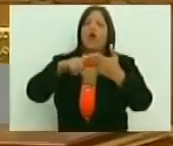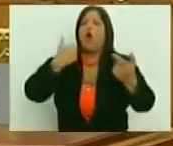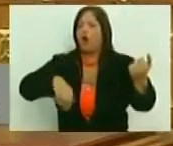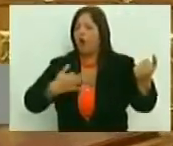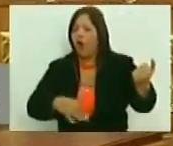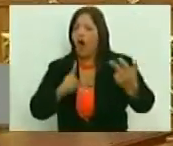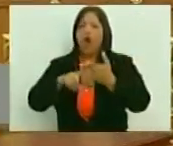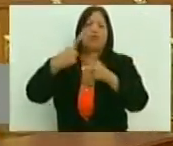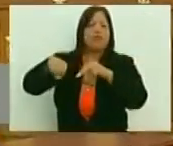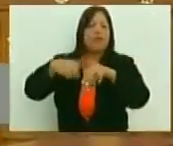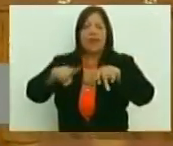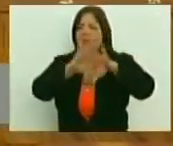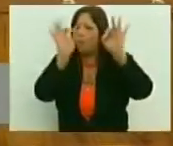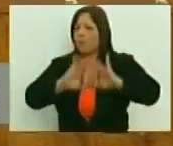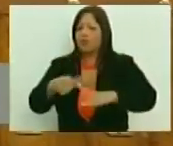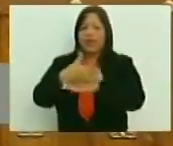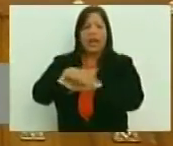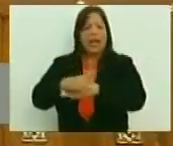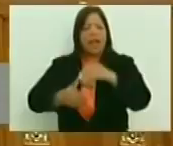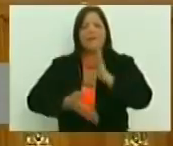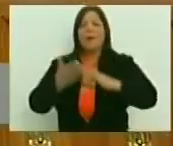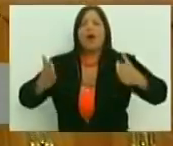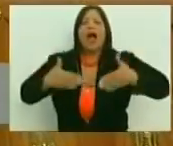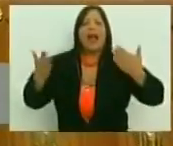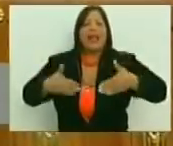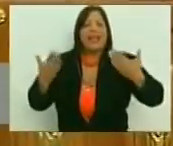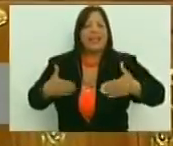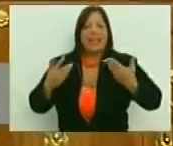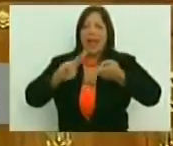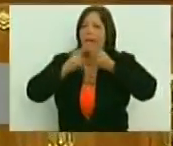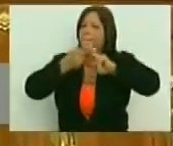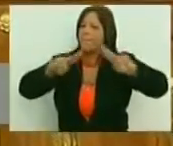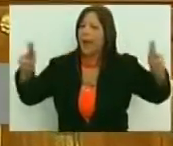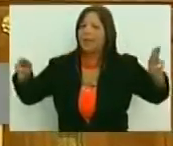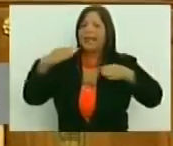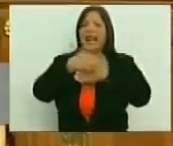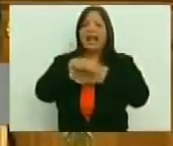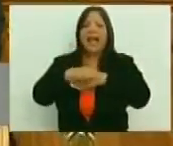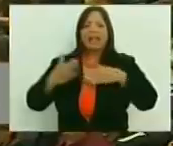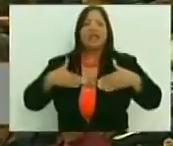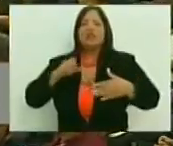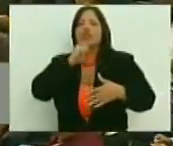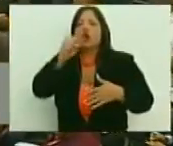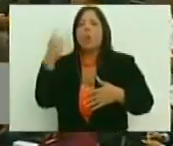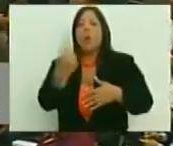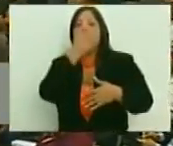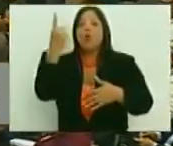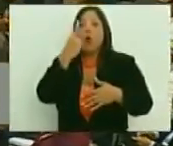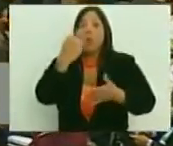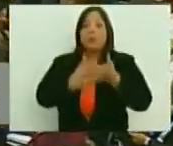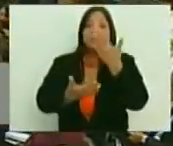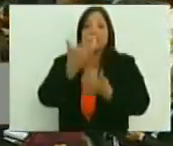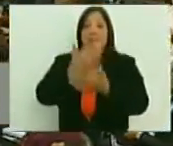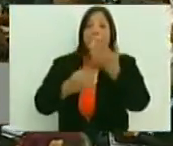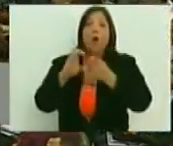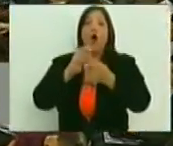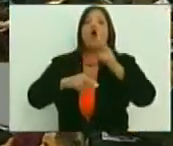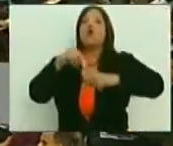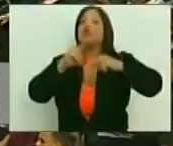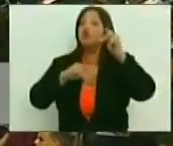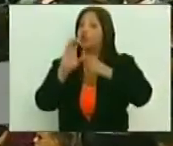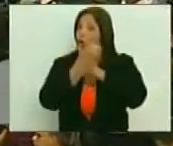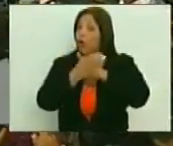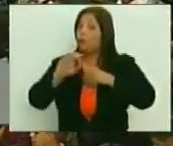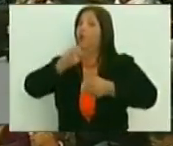salsero, tenemos derecho a salir a la calle a llevar alegría, a llevar paz. ¿Por qué? Porque somos un arma de construcción masiva